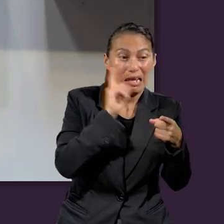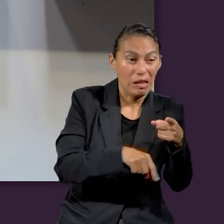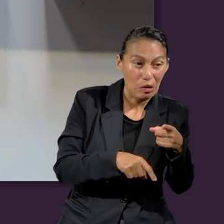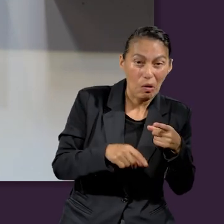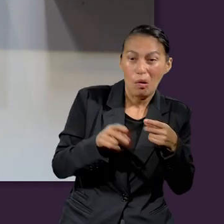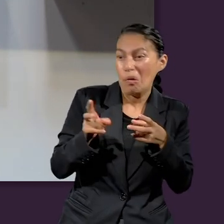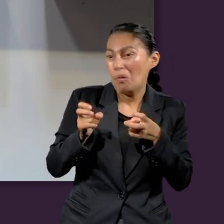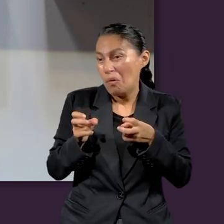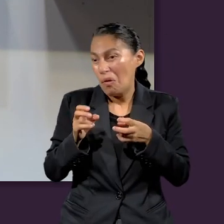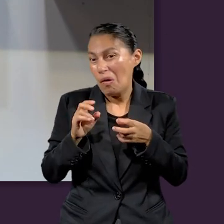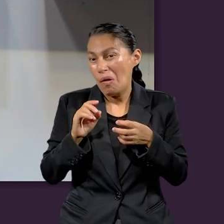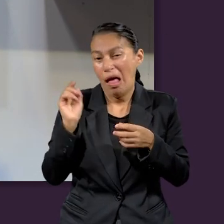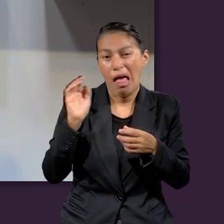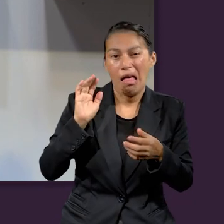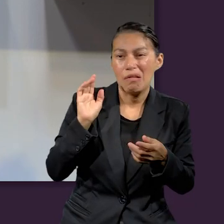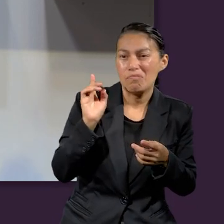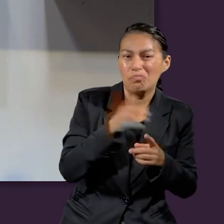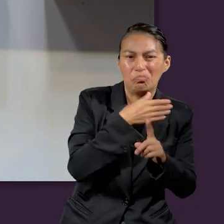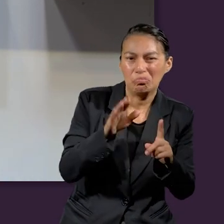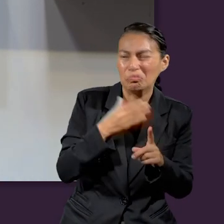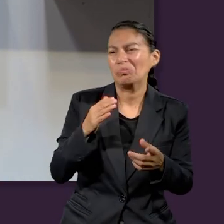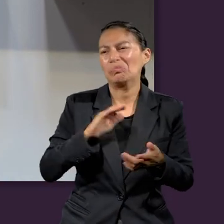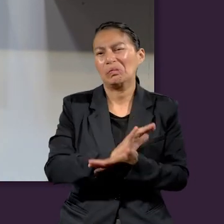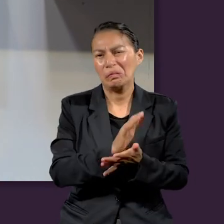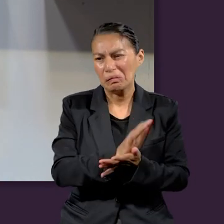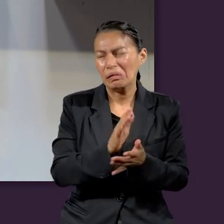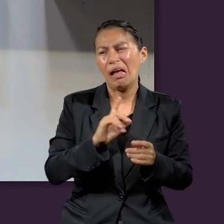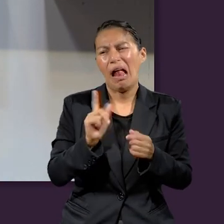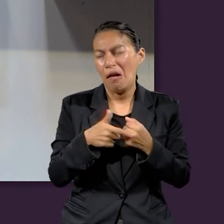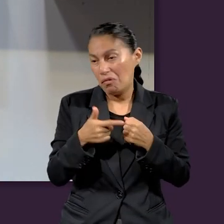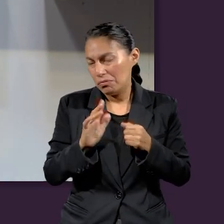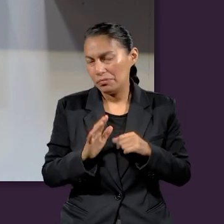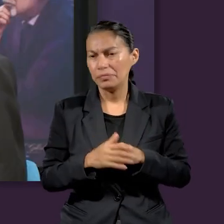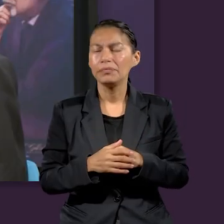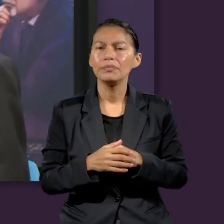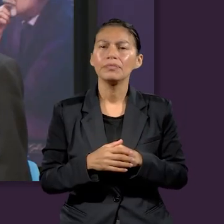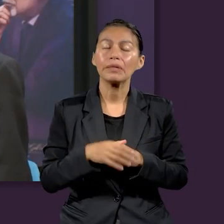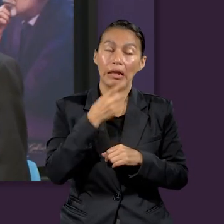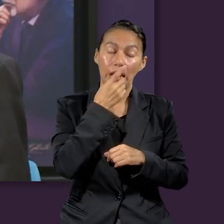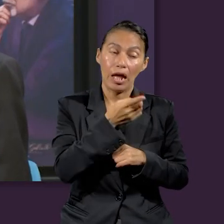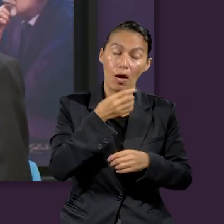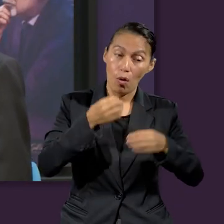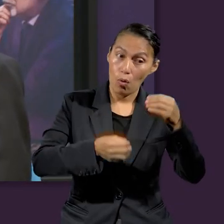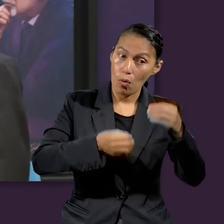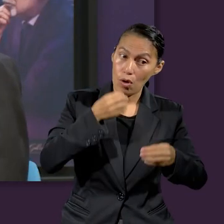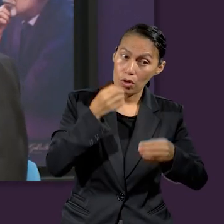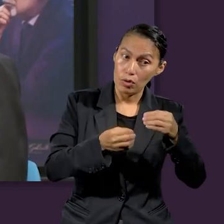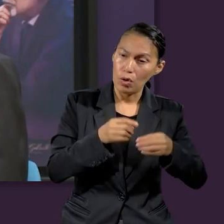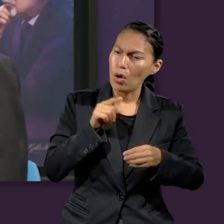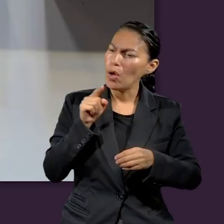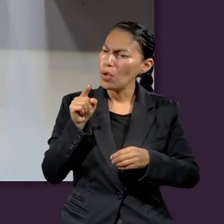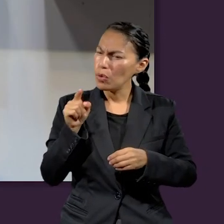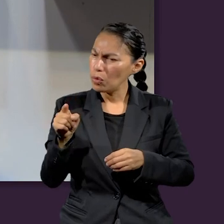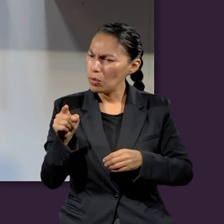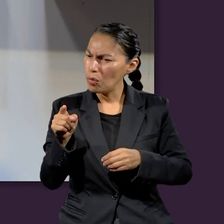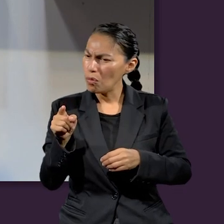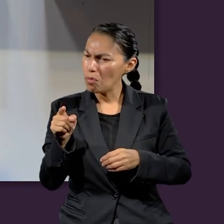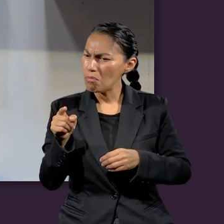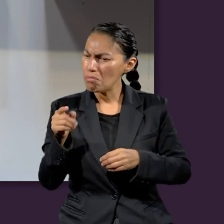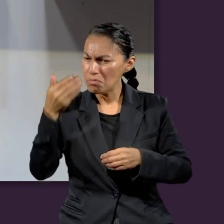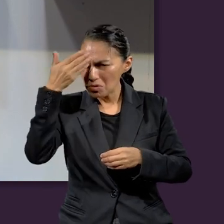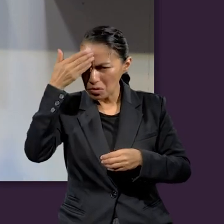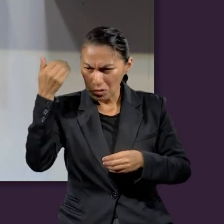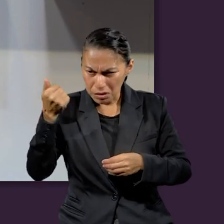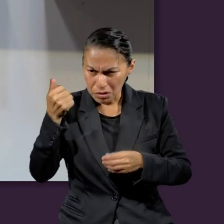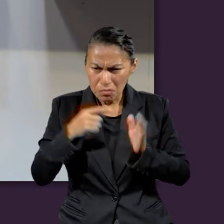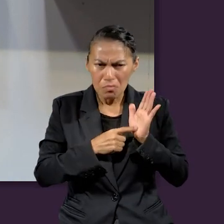Alguien les quitó algo, alguien los maltrató y entonces les dicen, bueno, vamos a ir a un juicio para que tú puedas